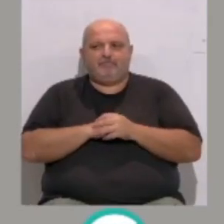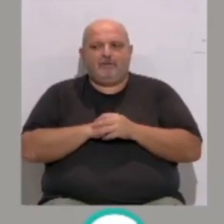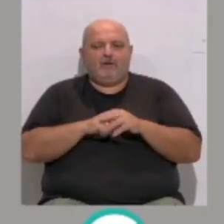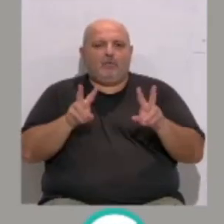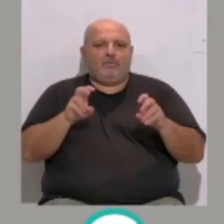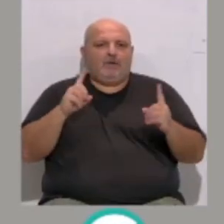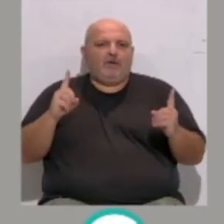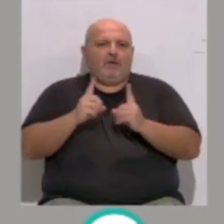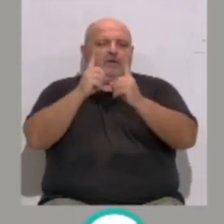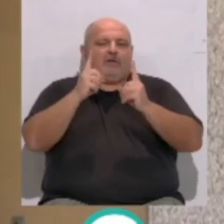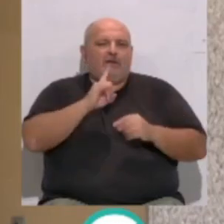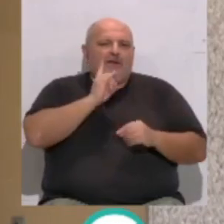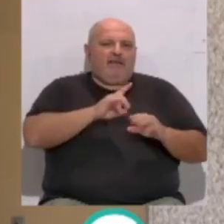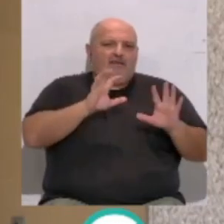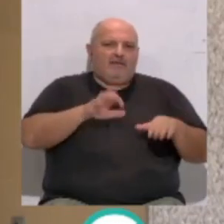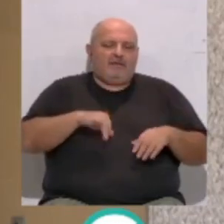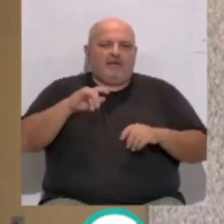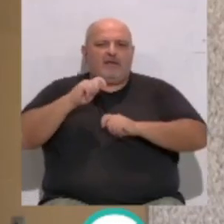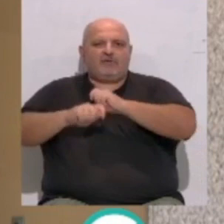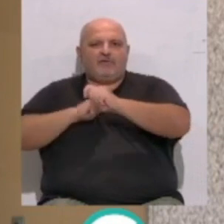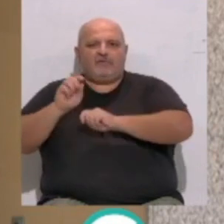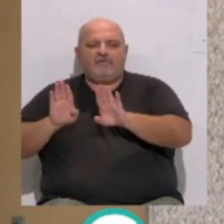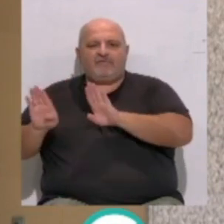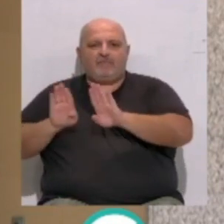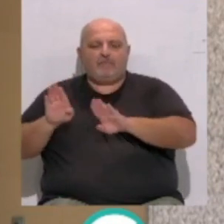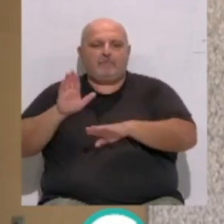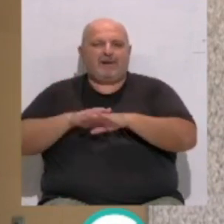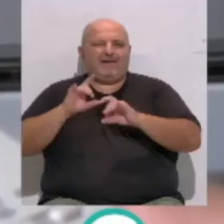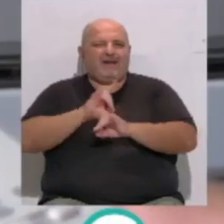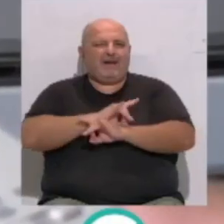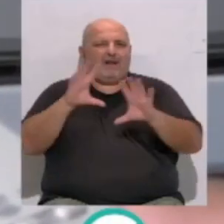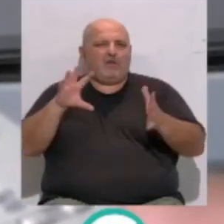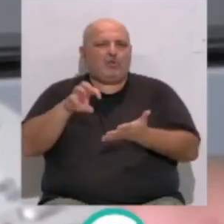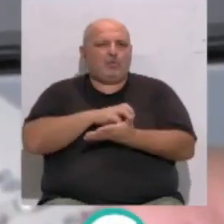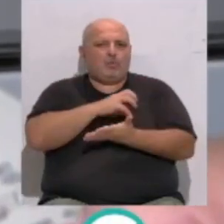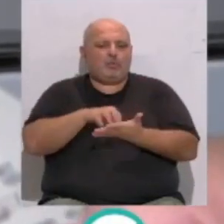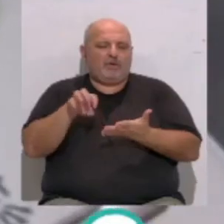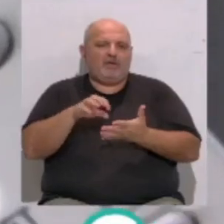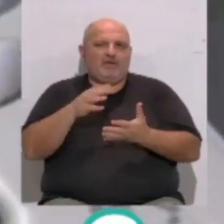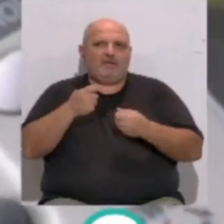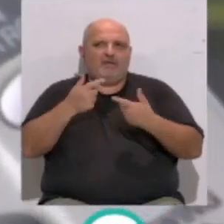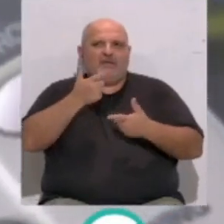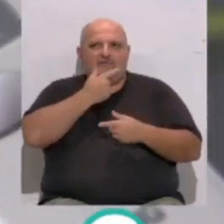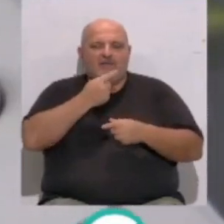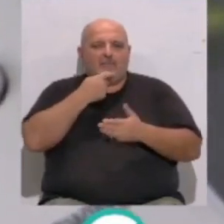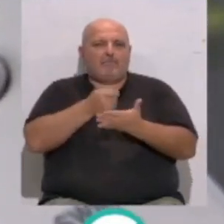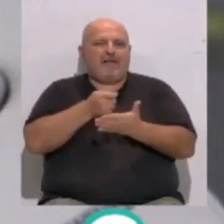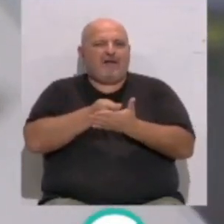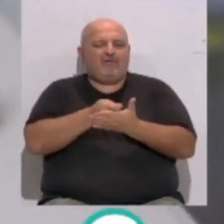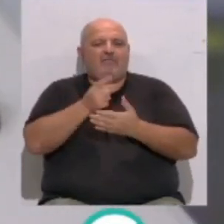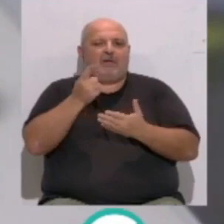Nuevo encuentro entre Eléctrica de Cádiz y asociaciones vecinales para aclarar dudas sobre las facilidades de pago y las nuevas